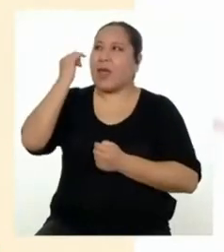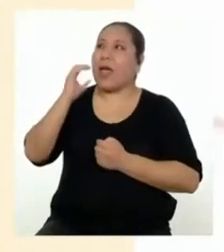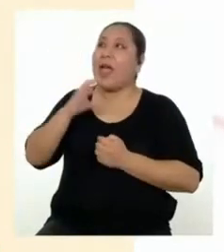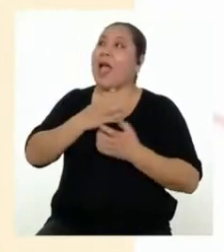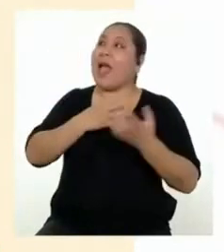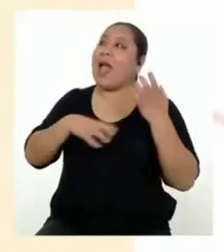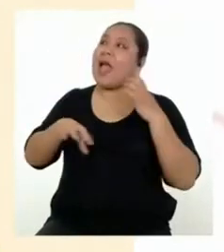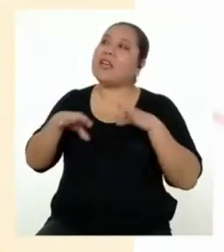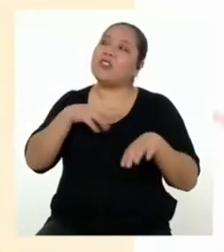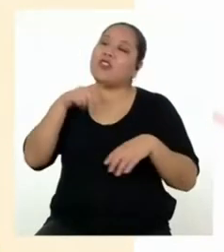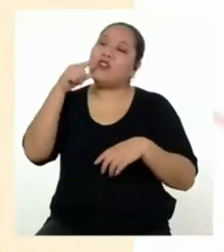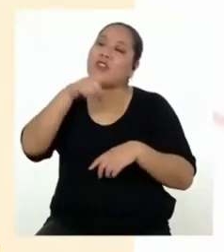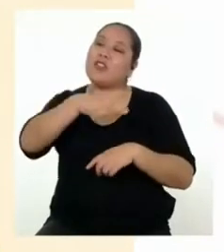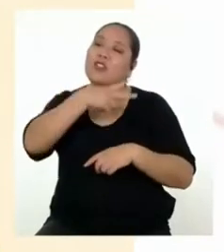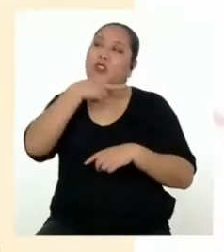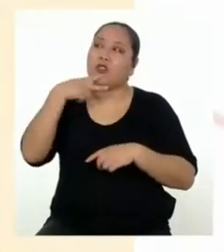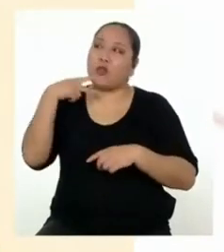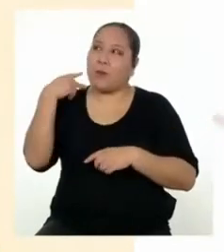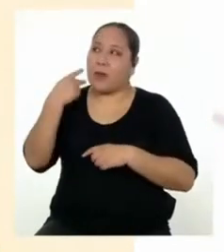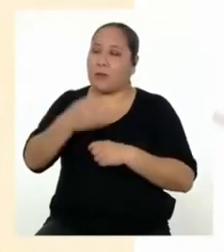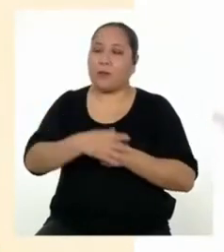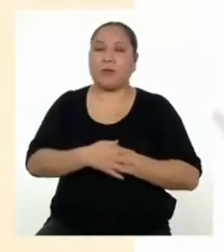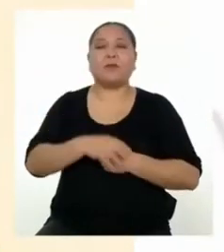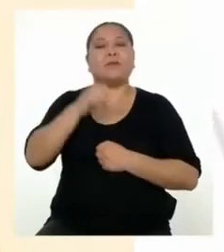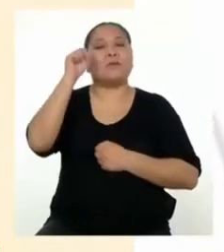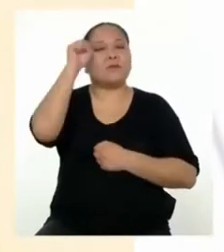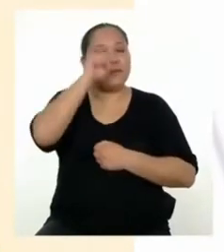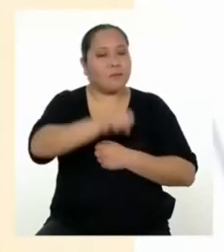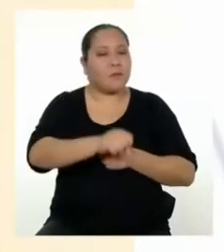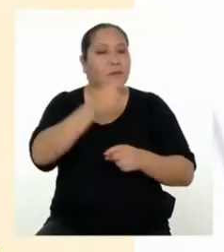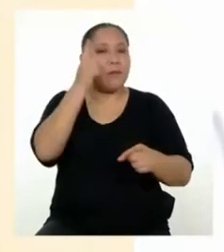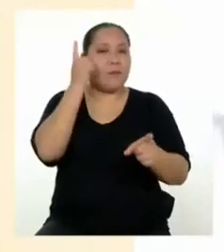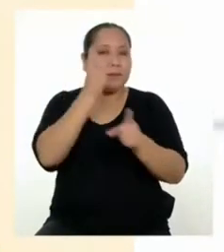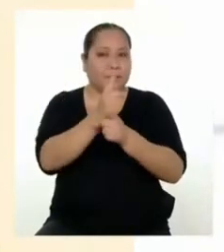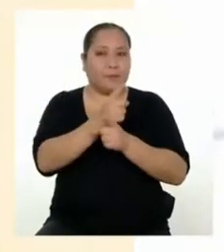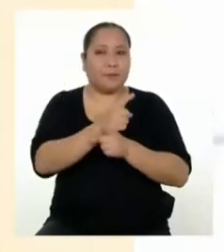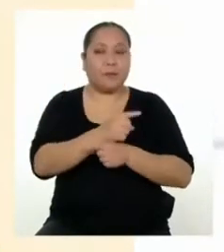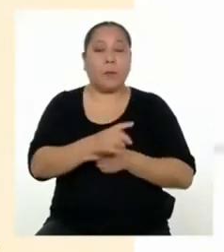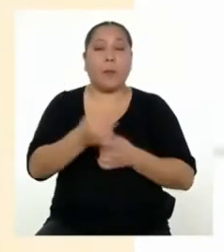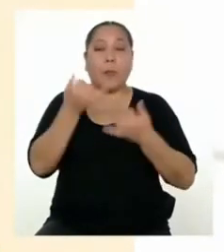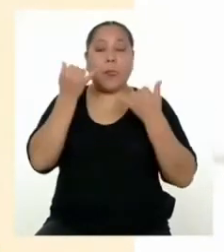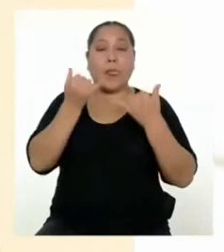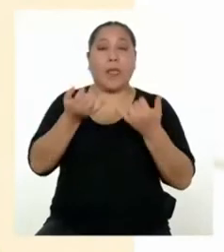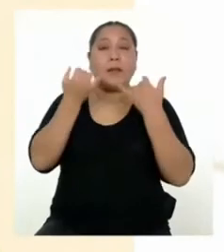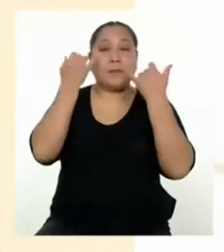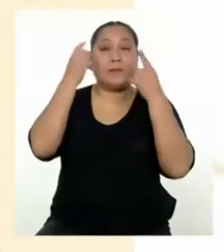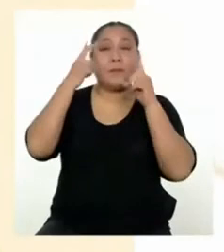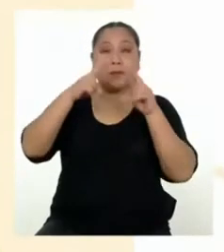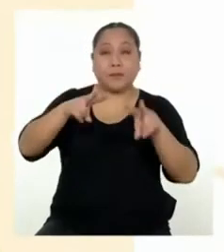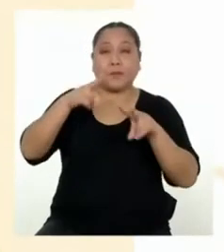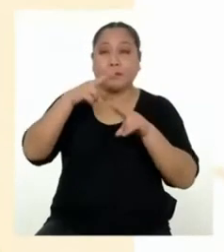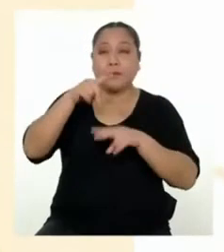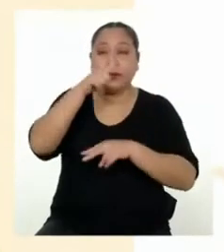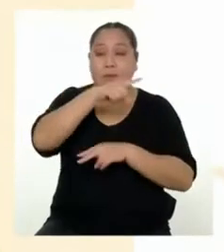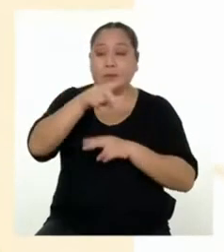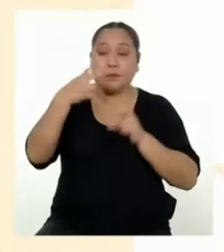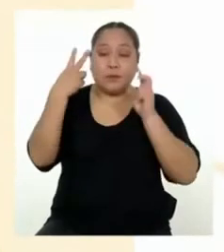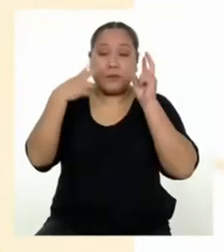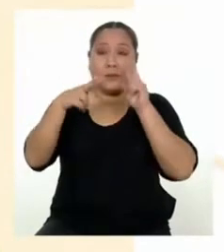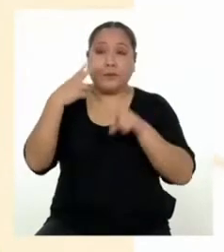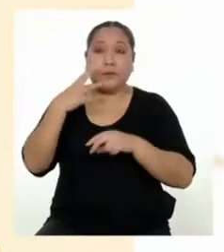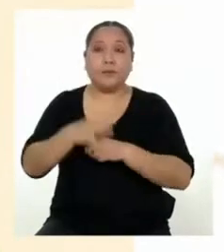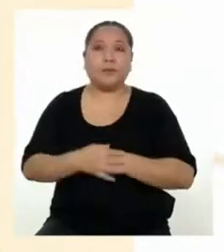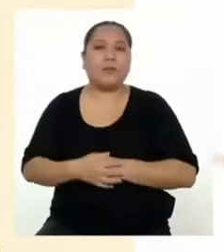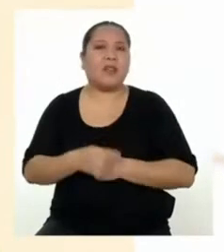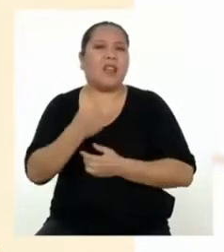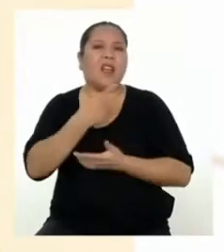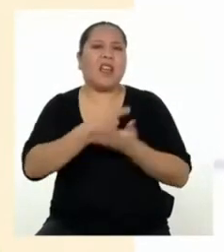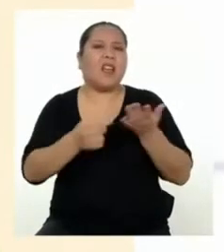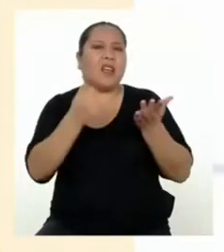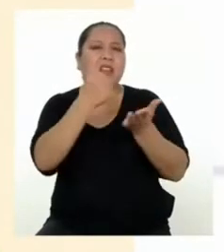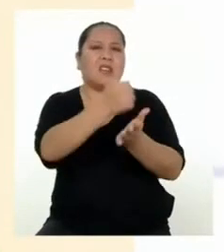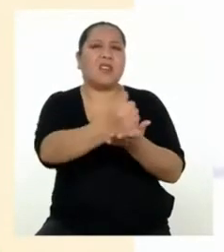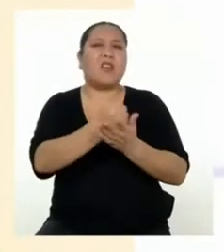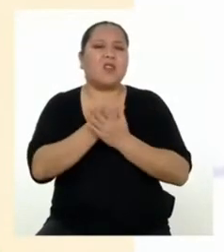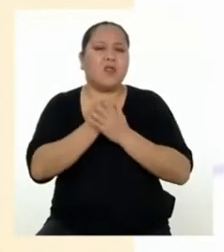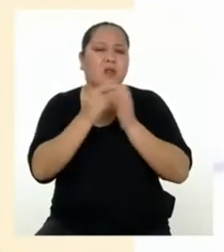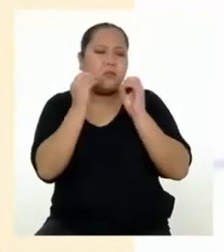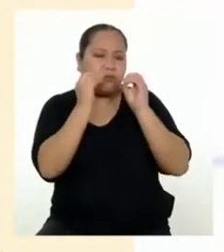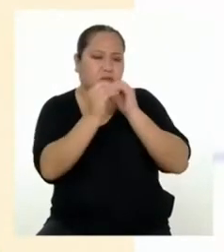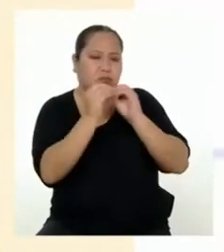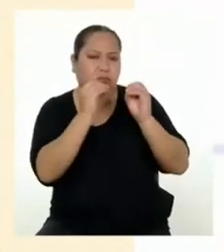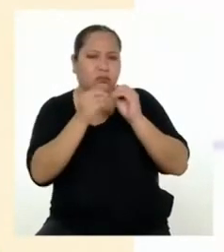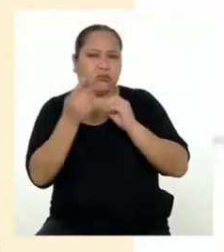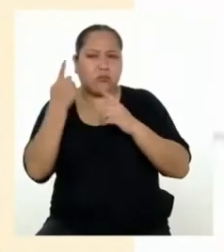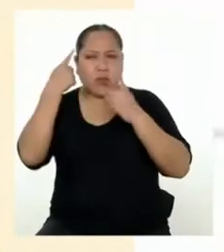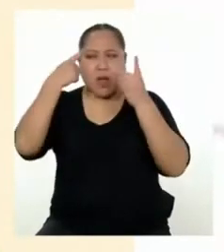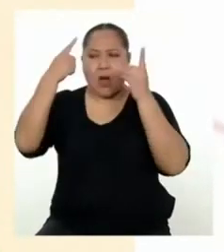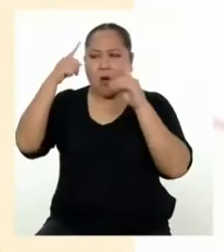acción estas recomendaciones. Así es, Yanira. Ahora veamos. De lo que hemos visto, ¿qué nos podría servir para redactar